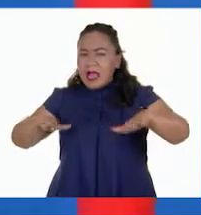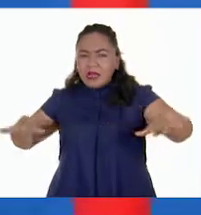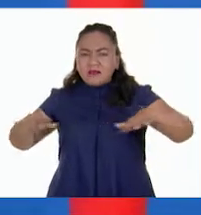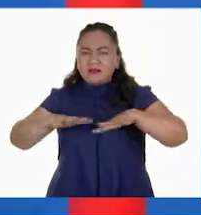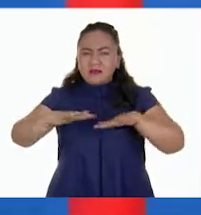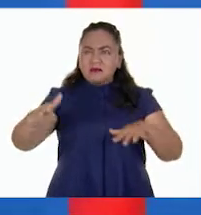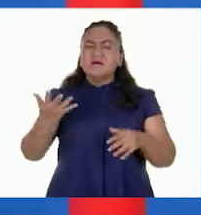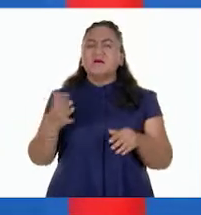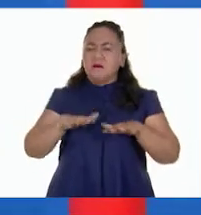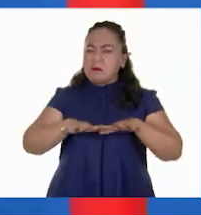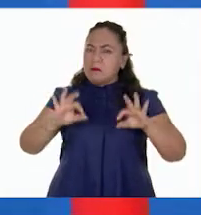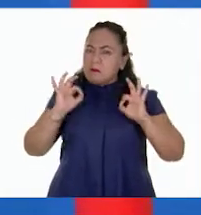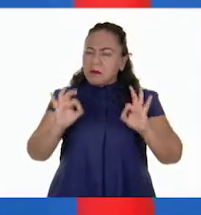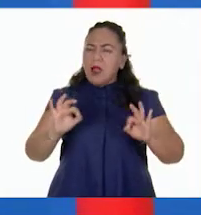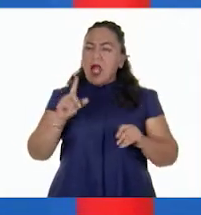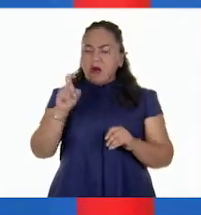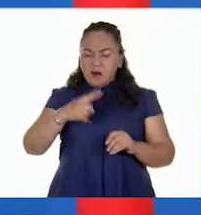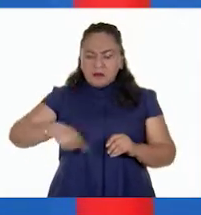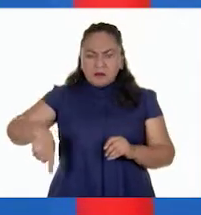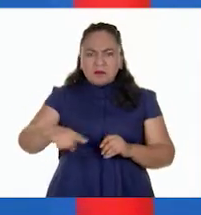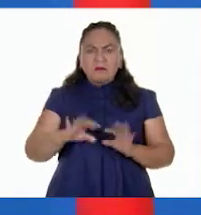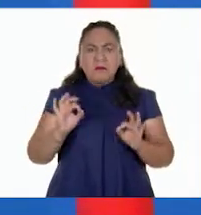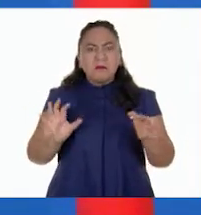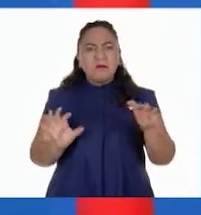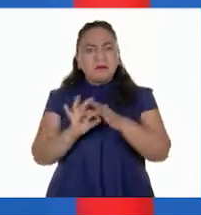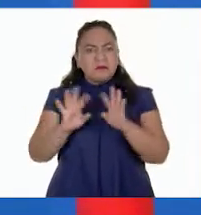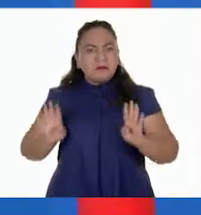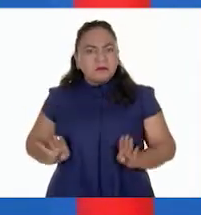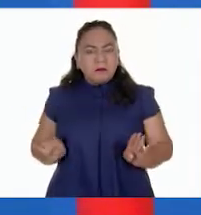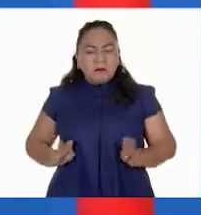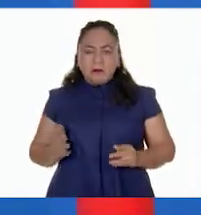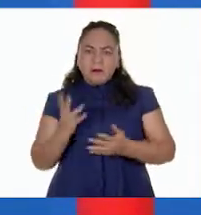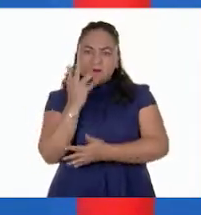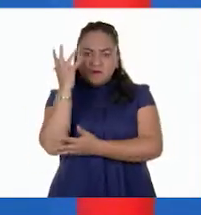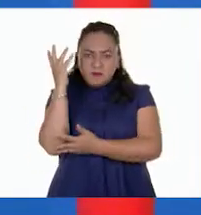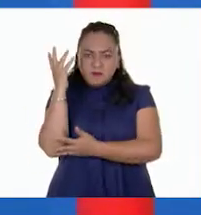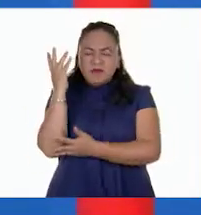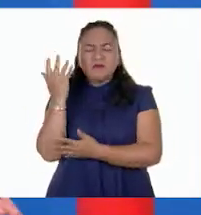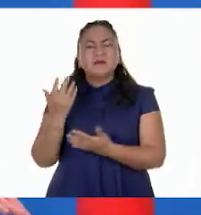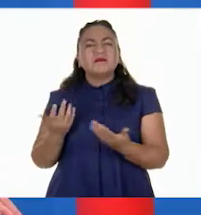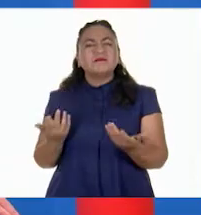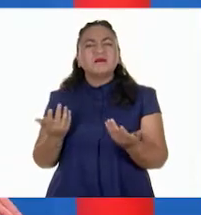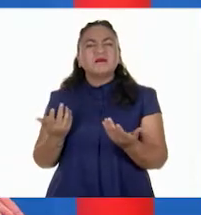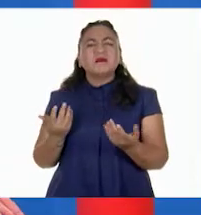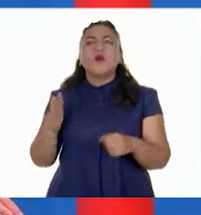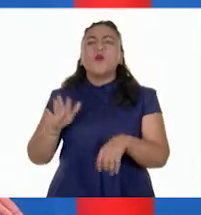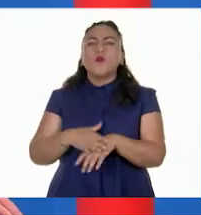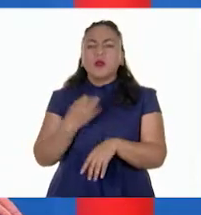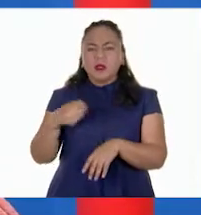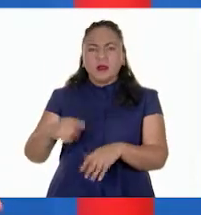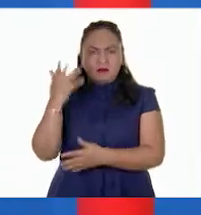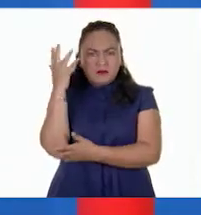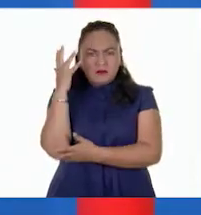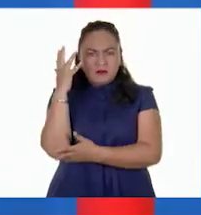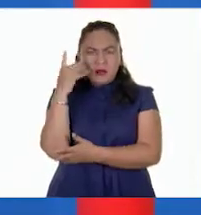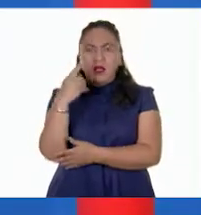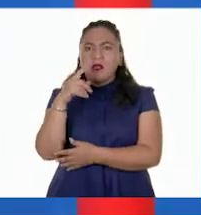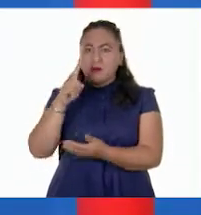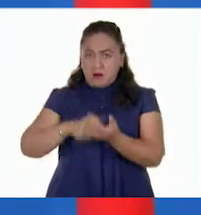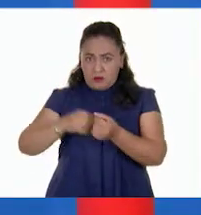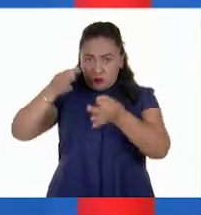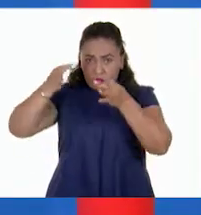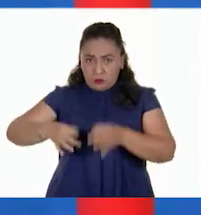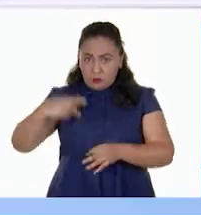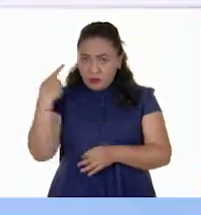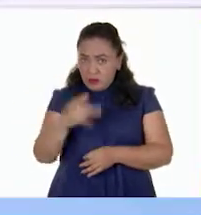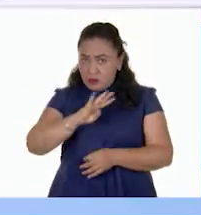¿la disponibilidad de agua y el clima son tan favorables para estos árboles? ¿Este tipo de árboles son originarios de este